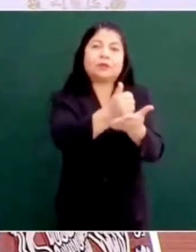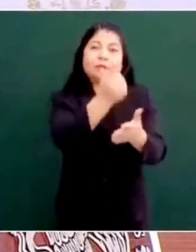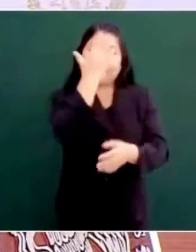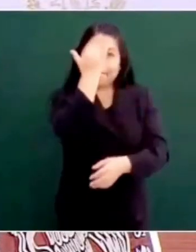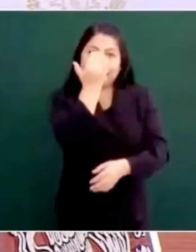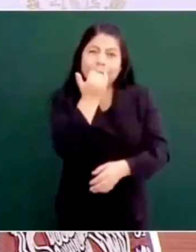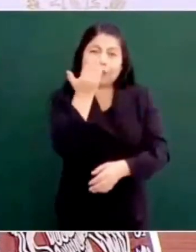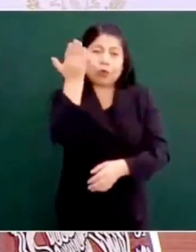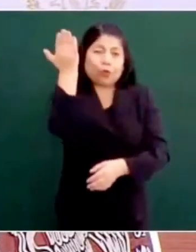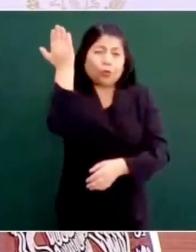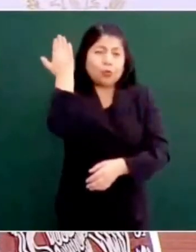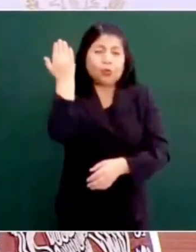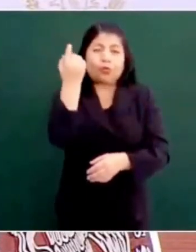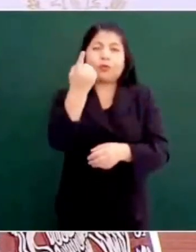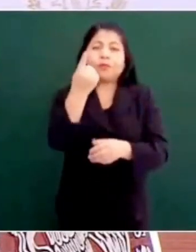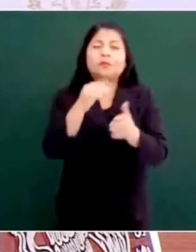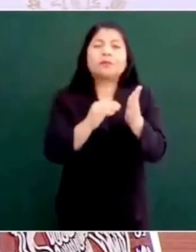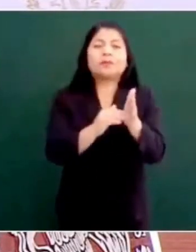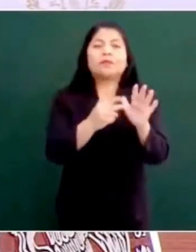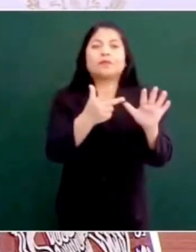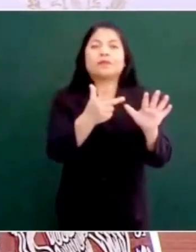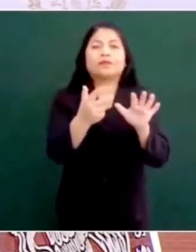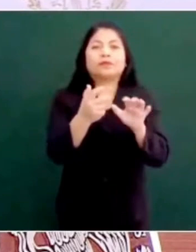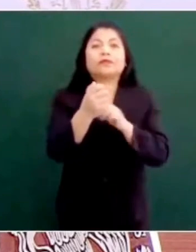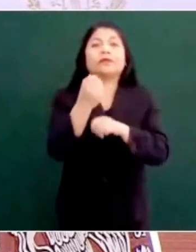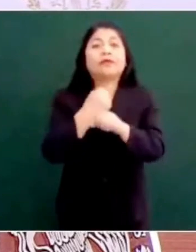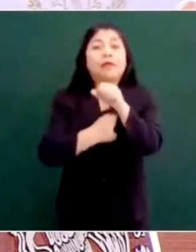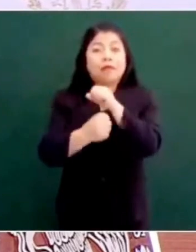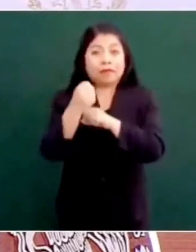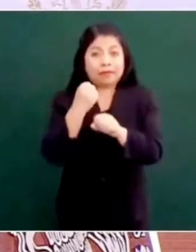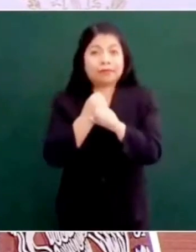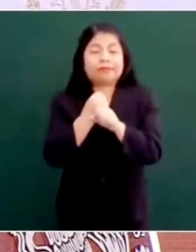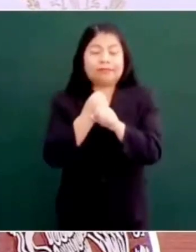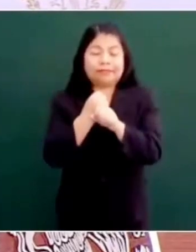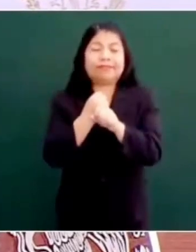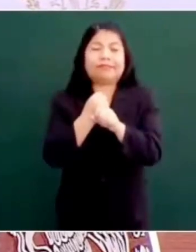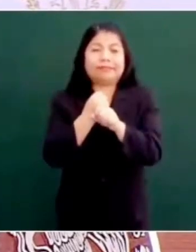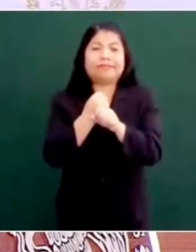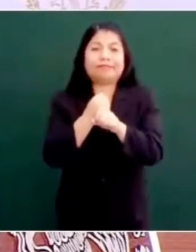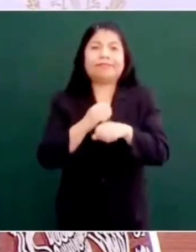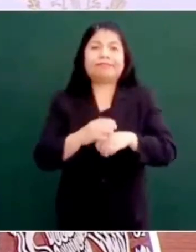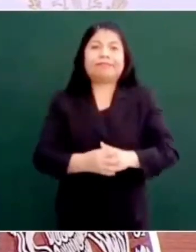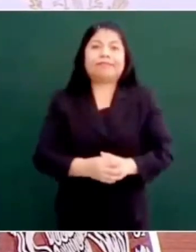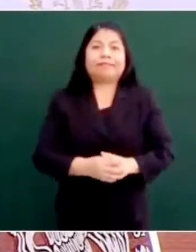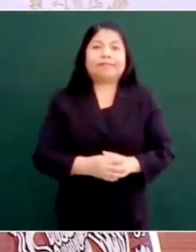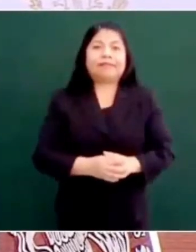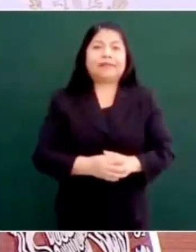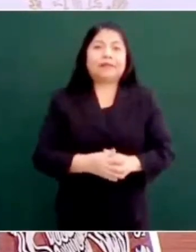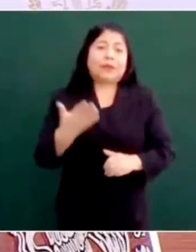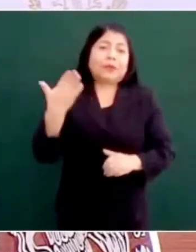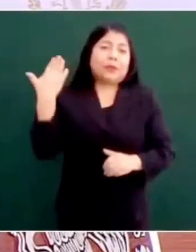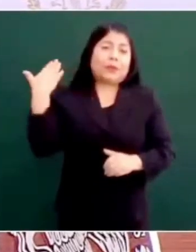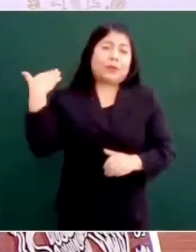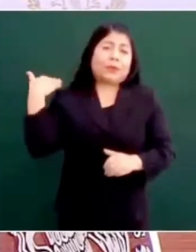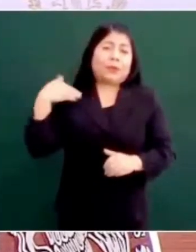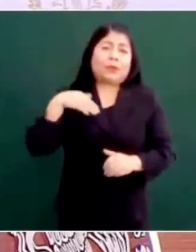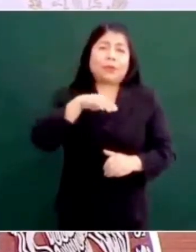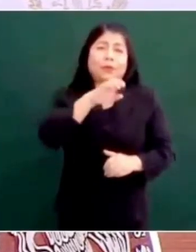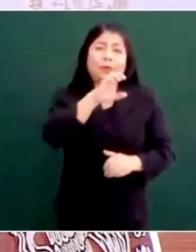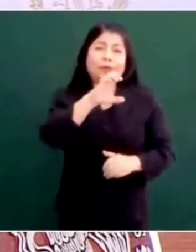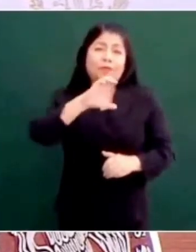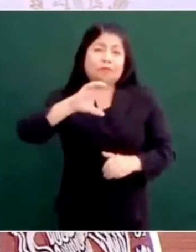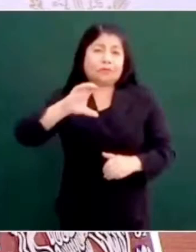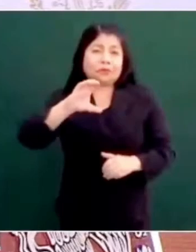de mil ochocientos años. Tiene sus inicios desde antes de nuestra era, tres,